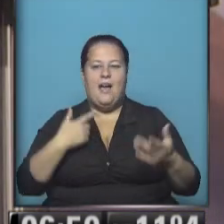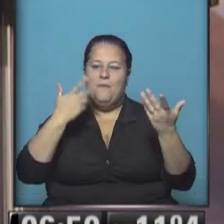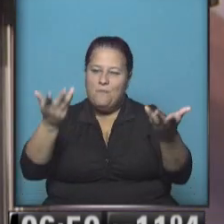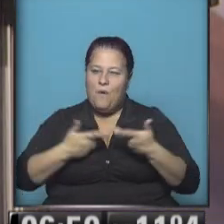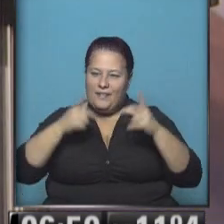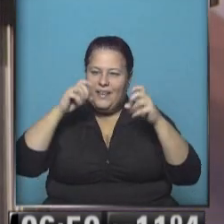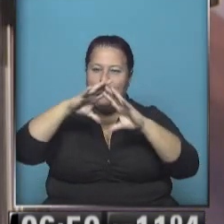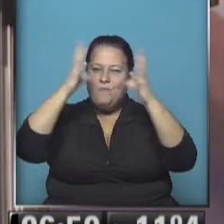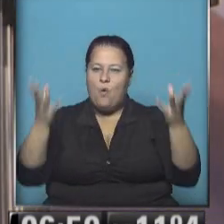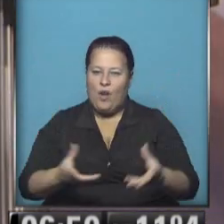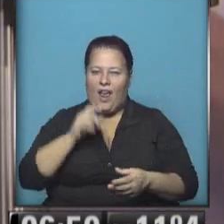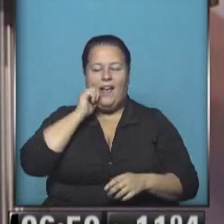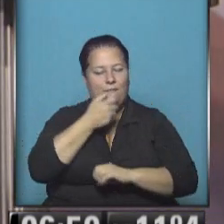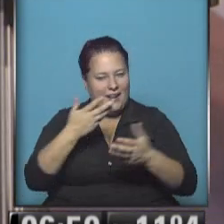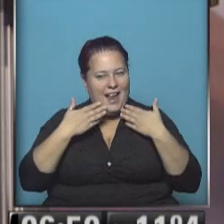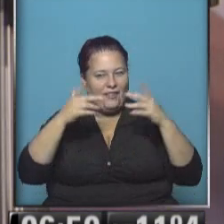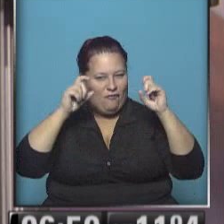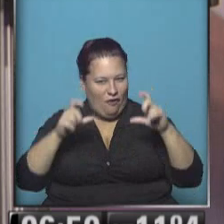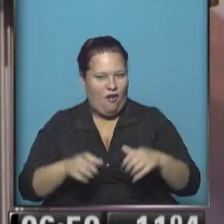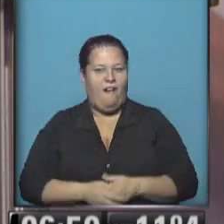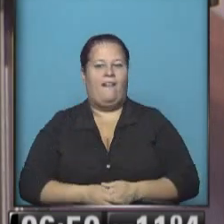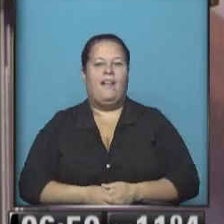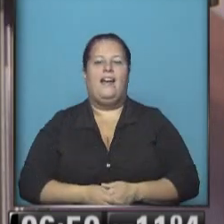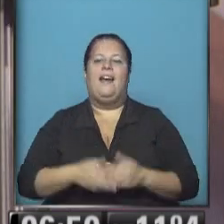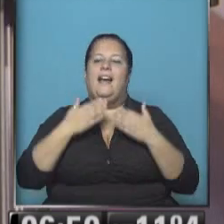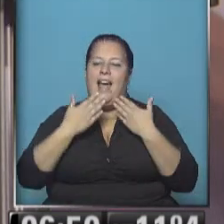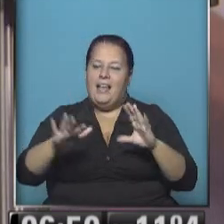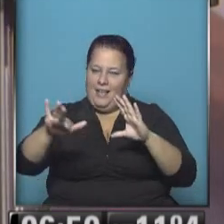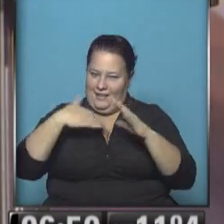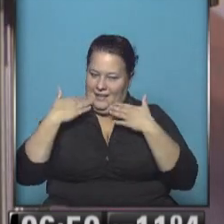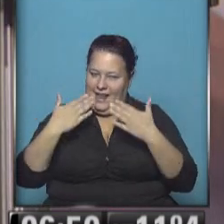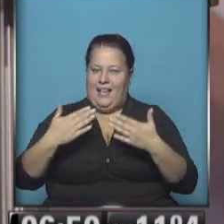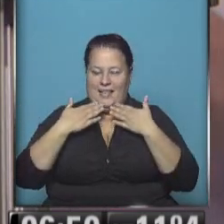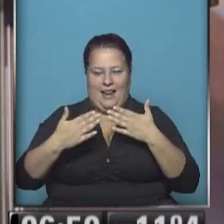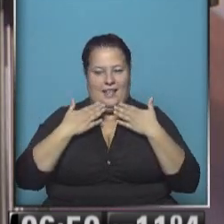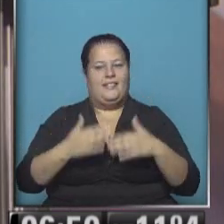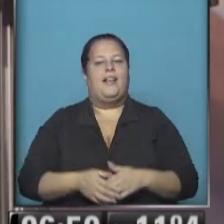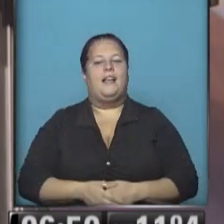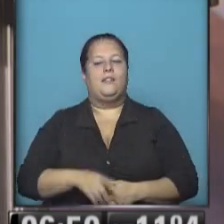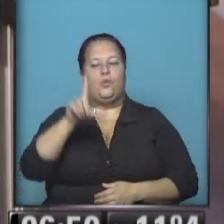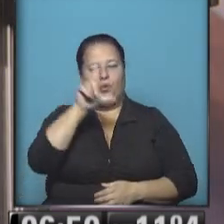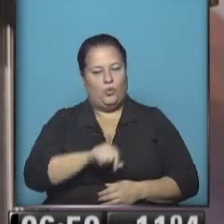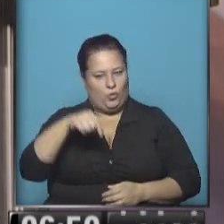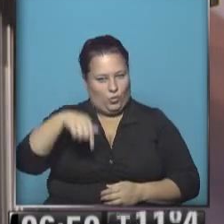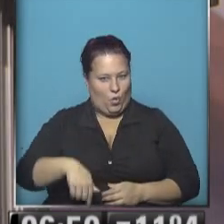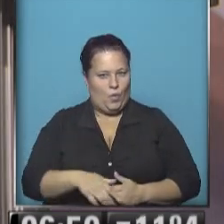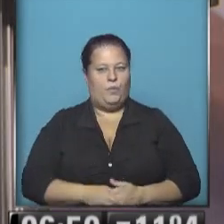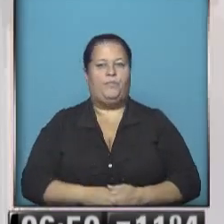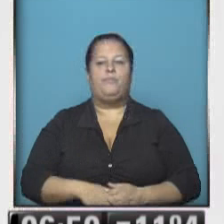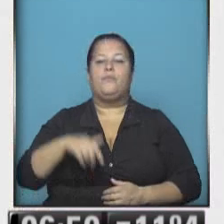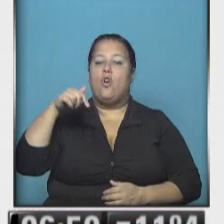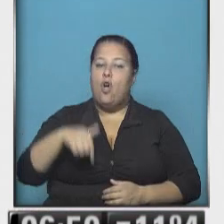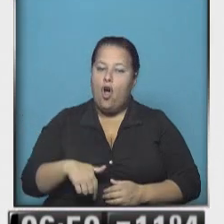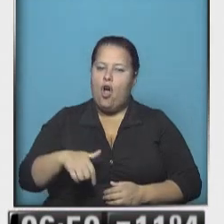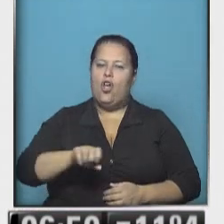compartir el muñeco con nosotros, esta foto. Por mandarla, gracias, gracias, gracias, patagónicos. Y hoy está